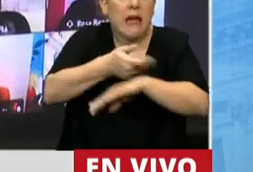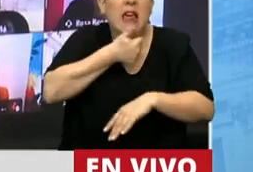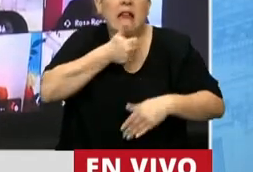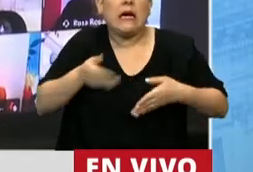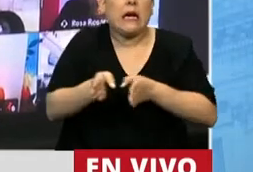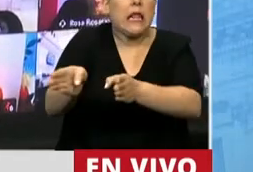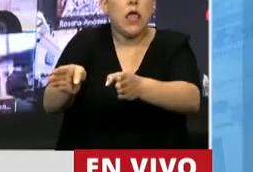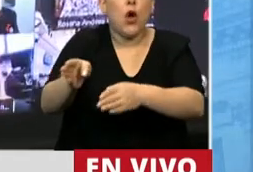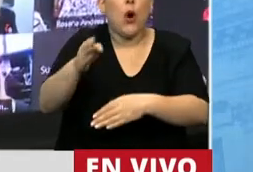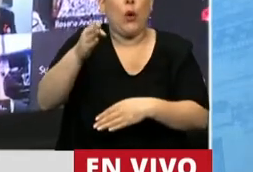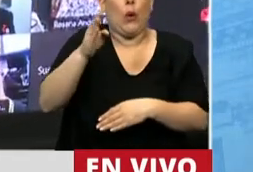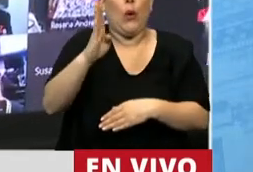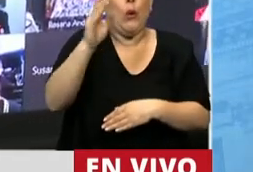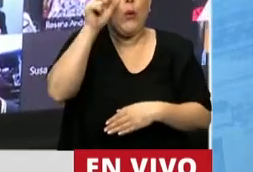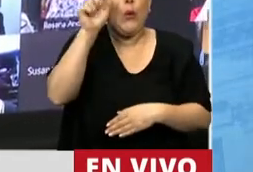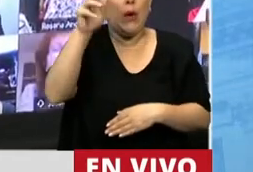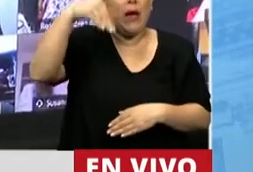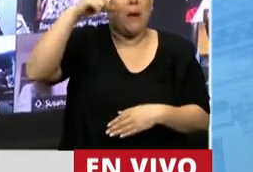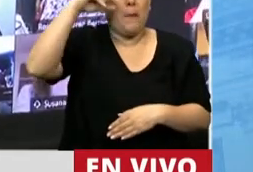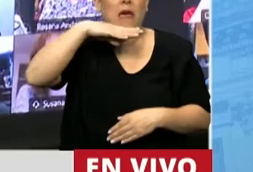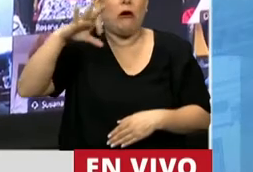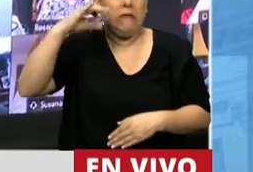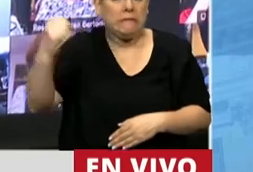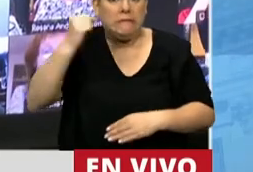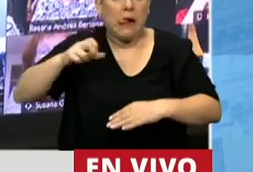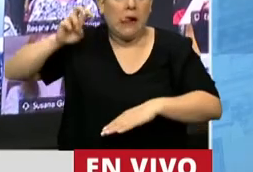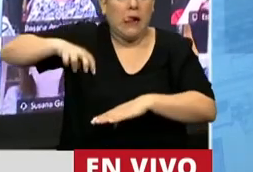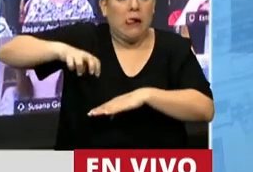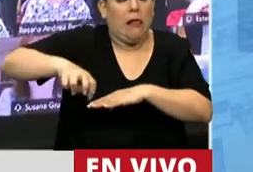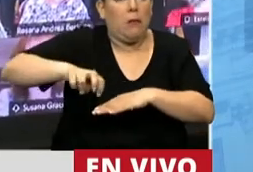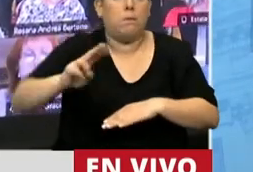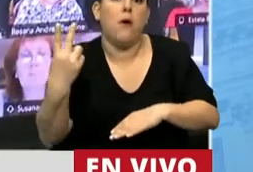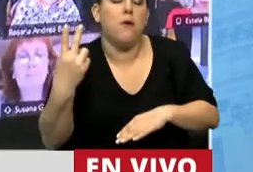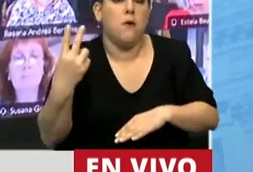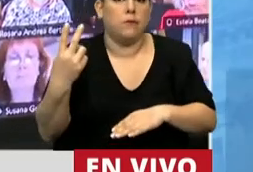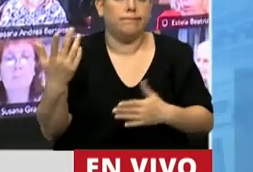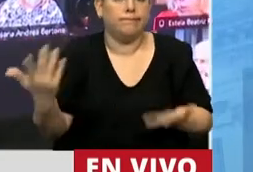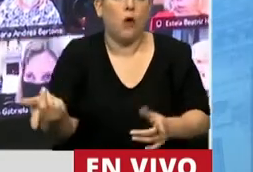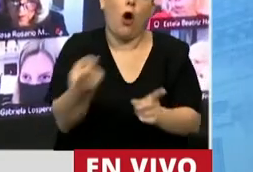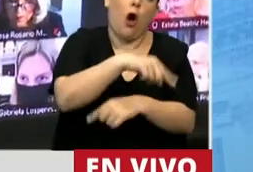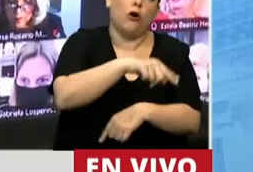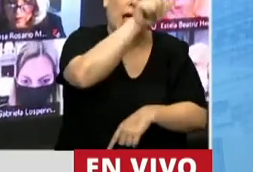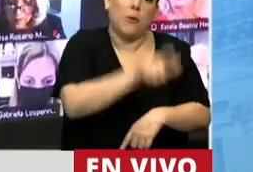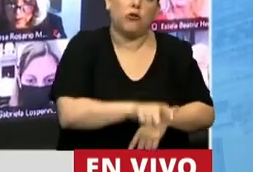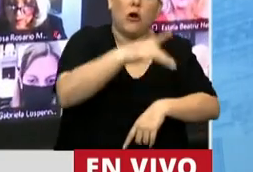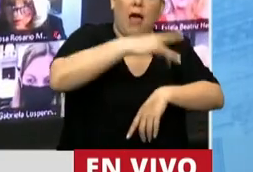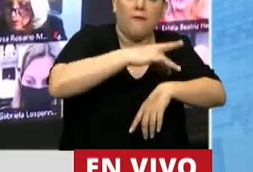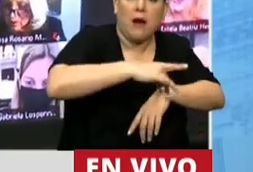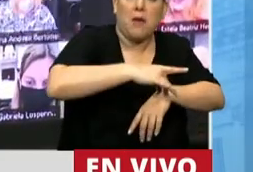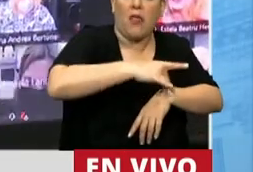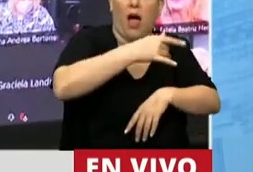quería ver a su hijo. Otro policía derivado por la situación de enfermedad oncológica que tenía por la propia